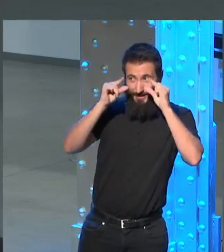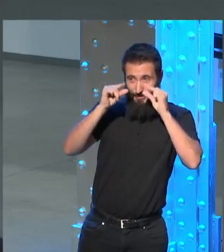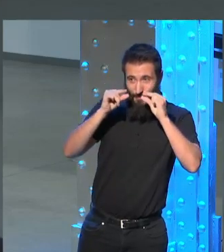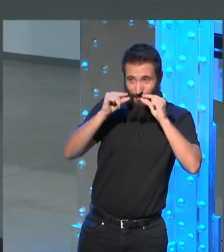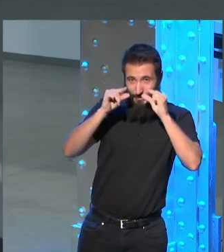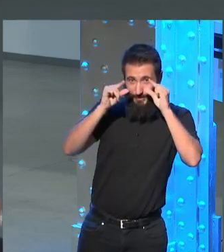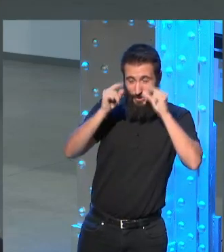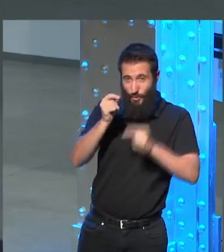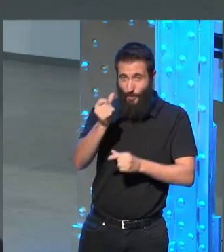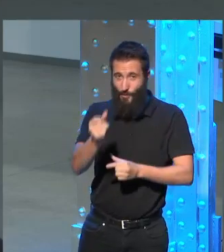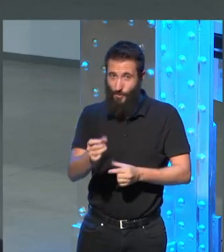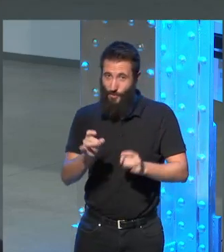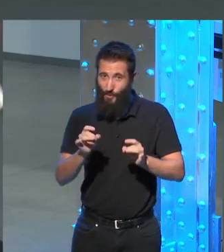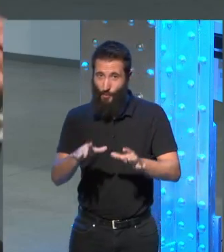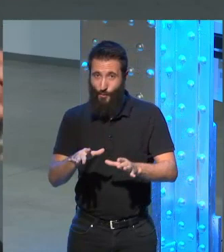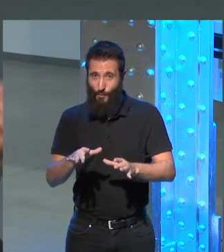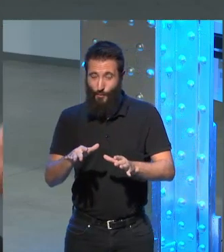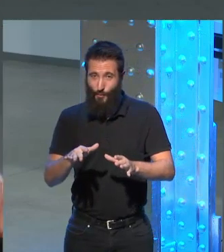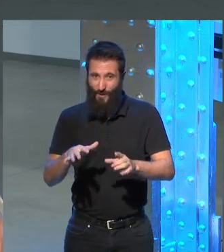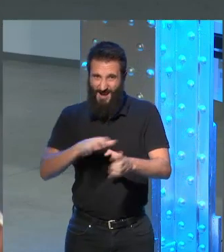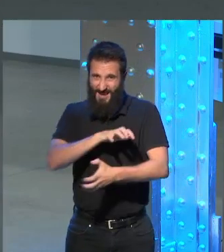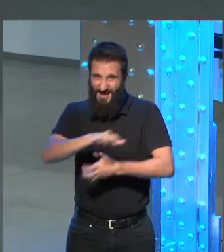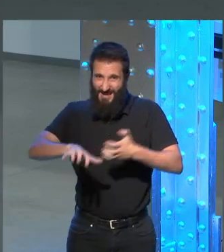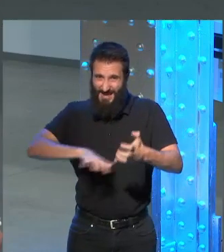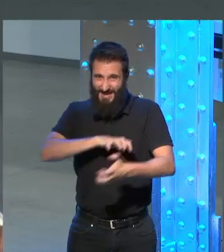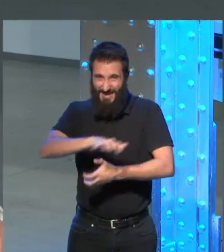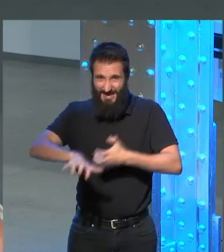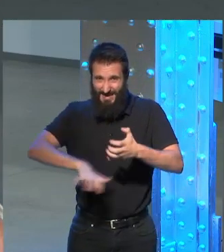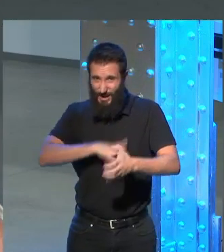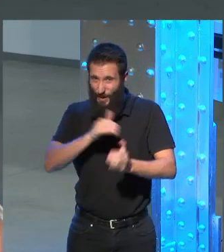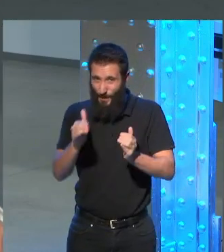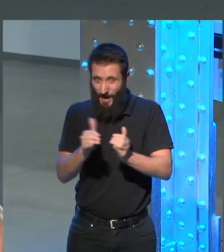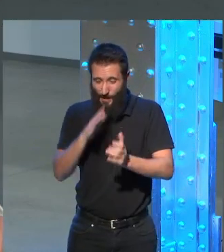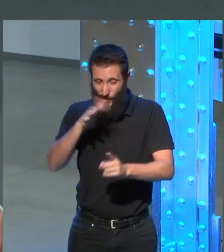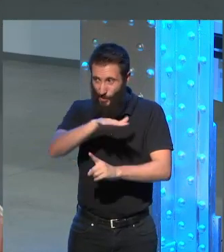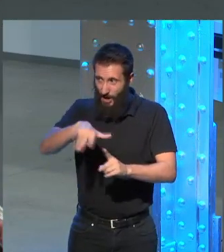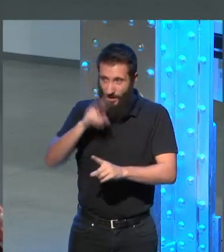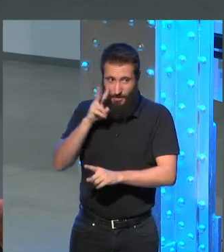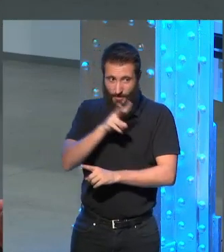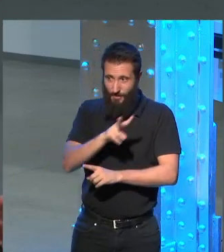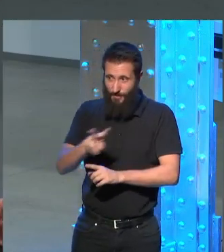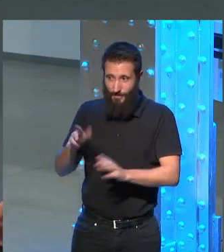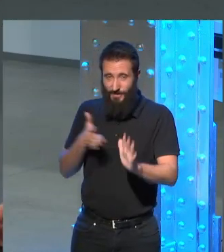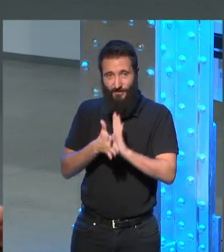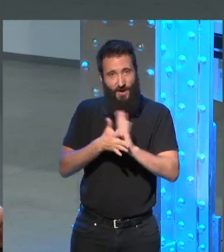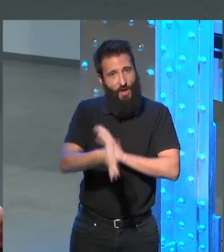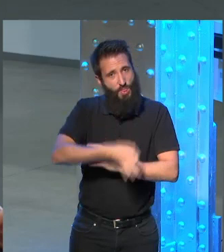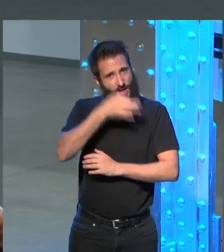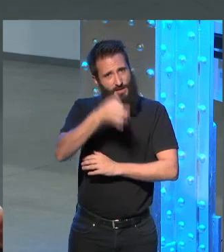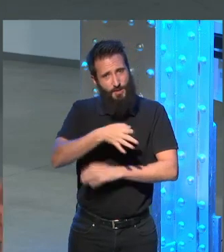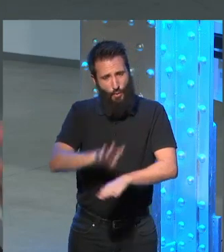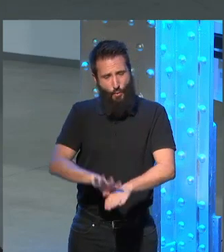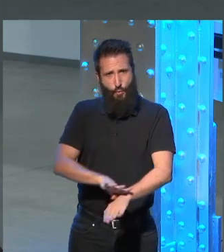vio todo esta este pequeño apocalipsis al alrededor bueno fue un testimonio verdaderamente